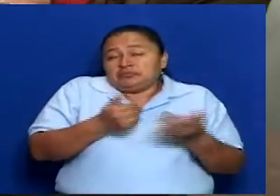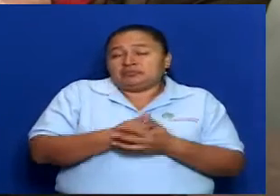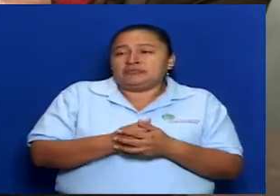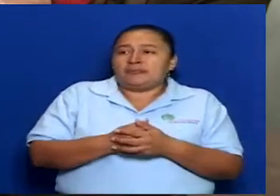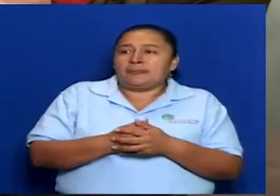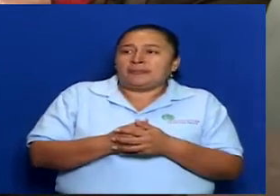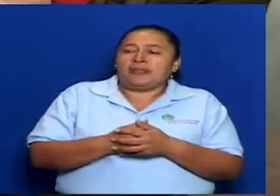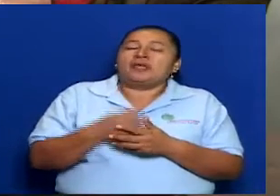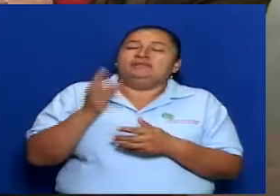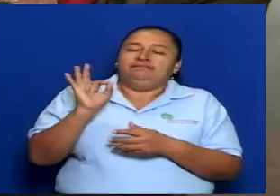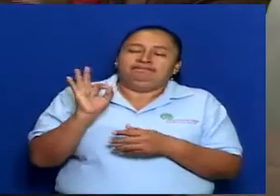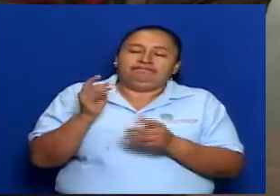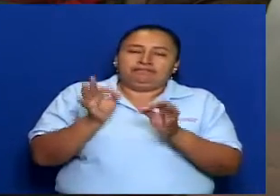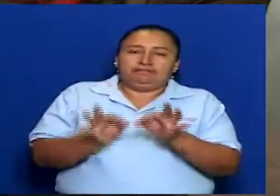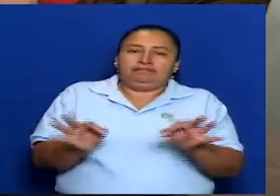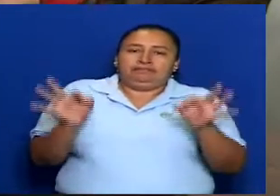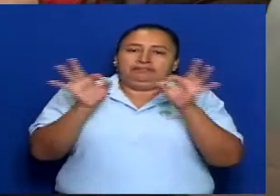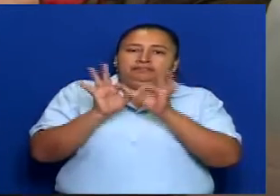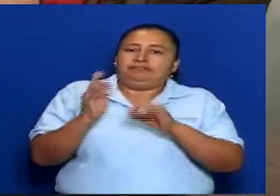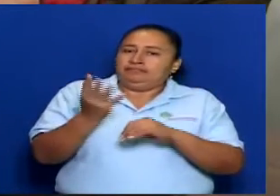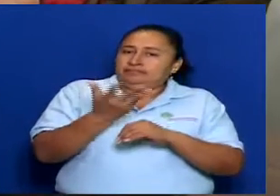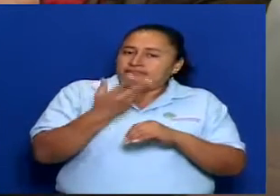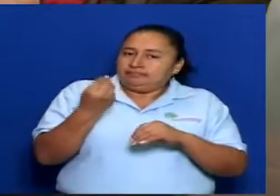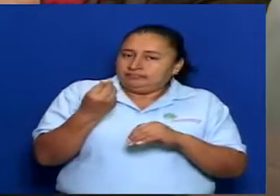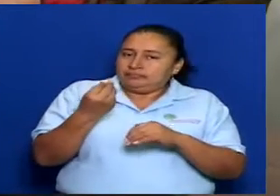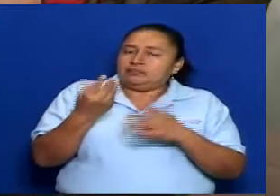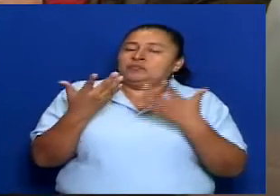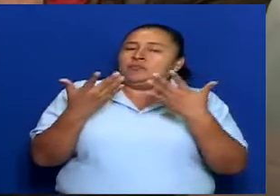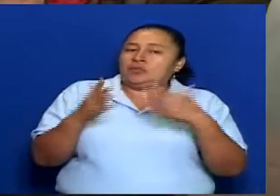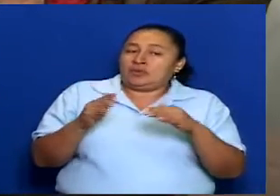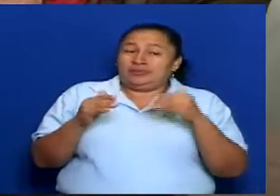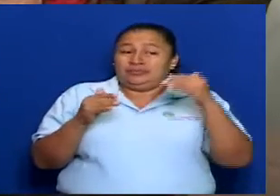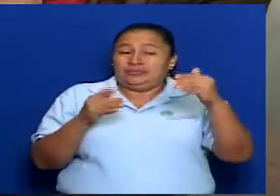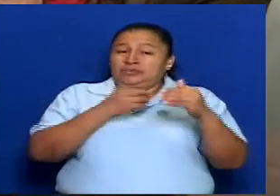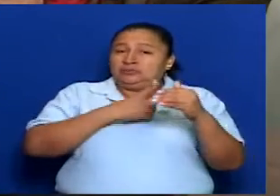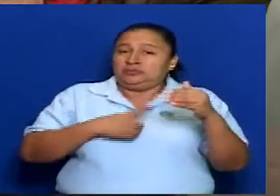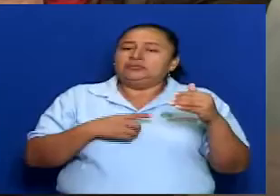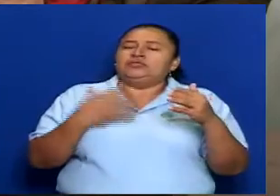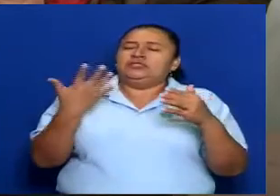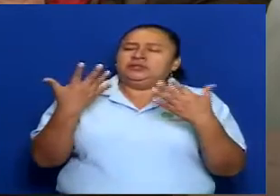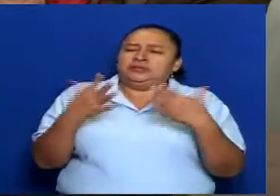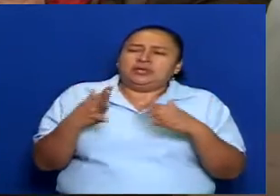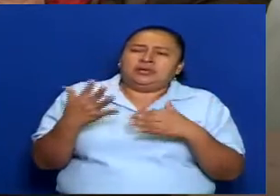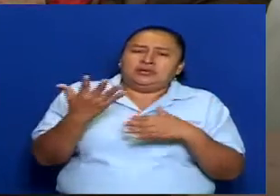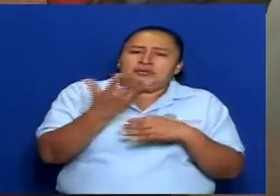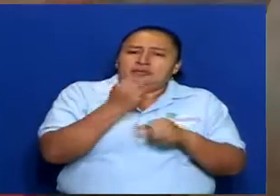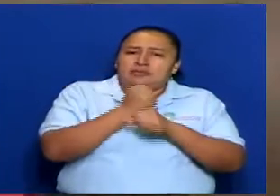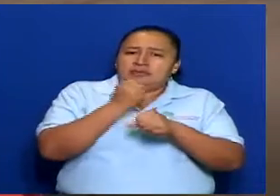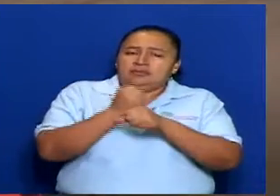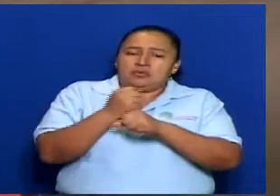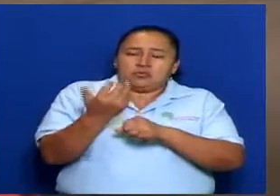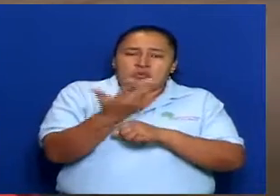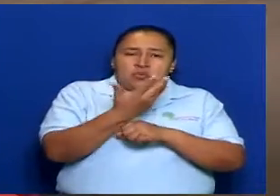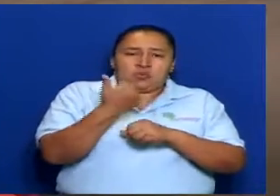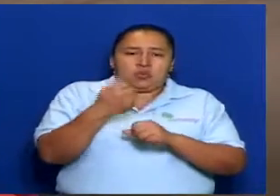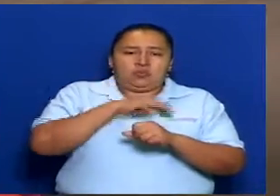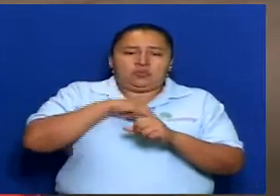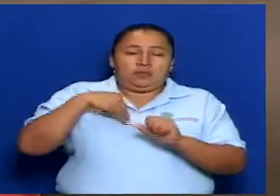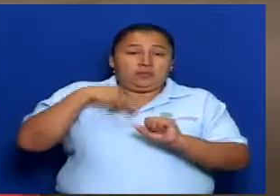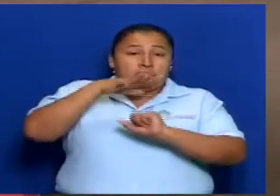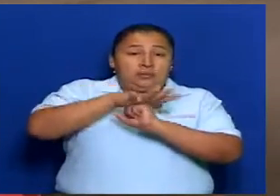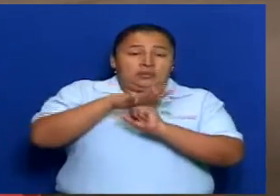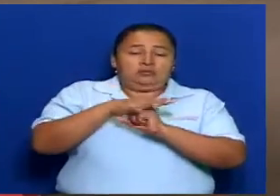muy importante para todos nosotros. Hemos trabajado en consenso con todos los miembros y miembros de la comisión.